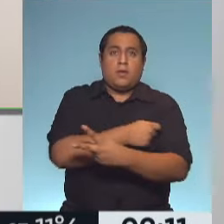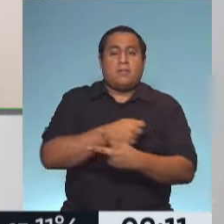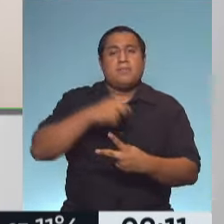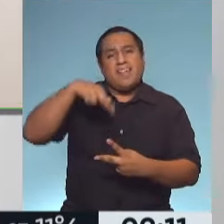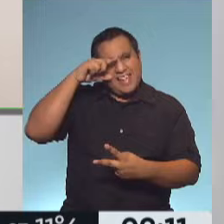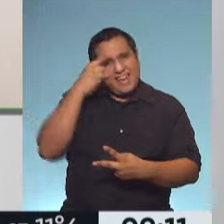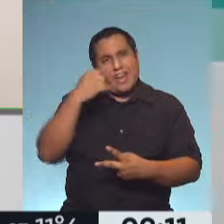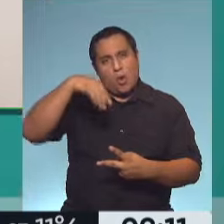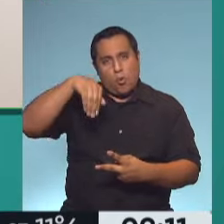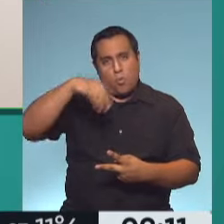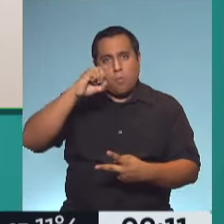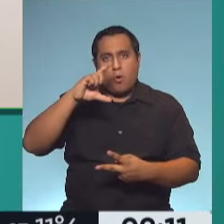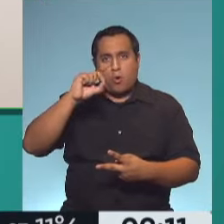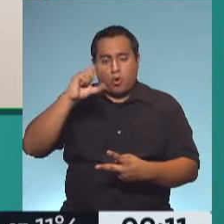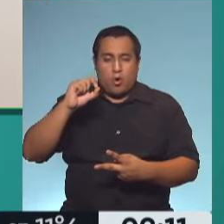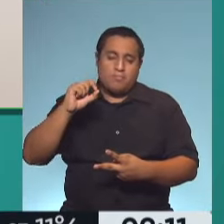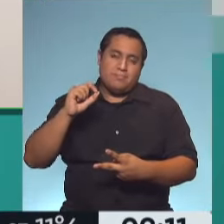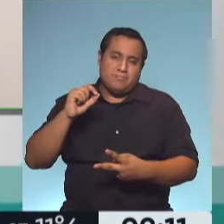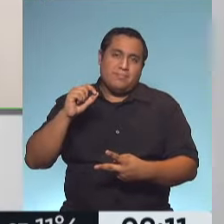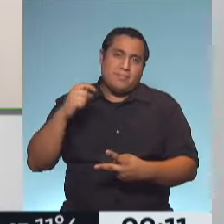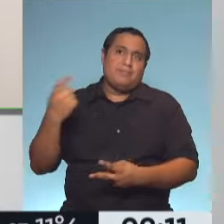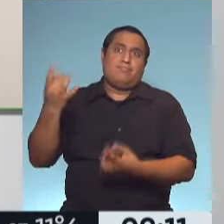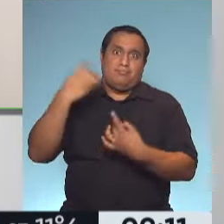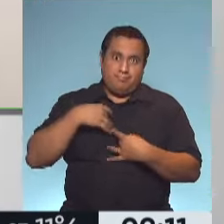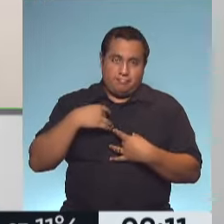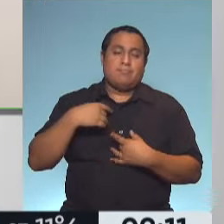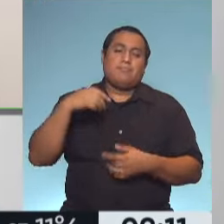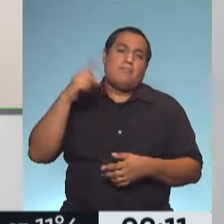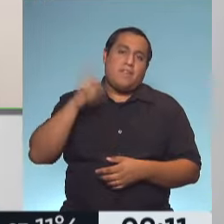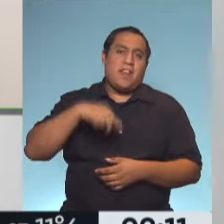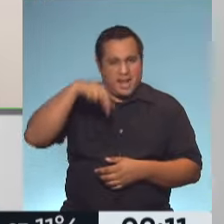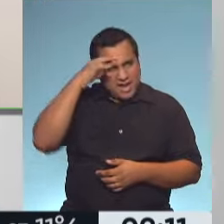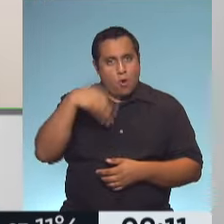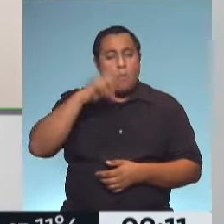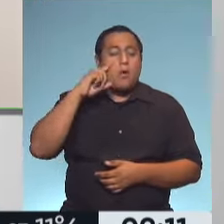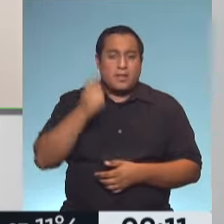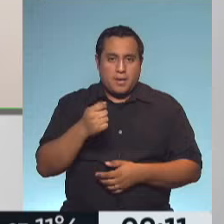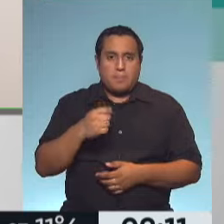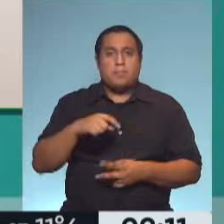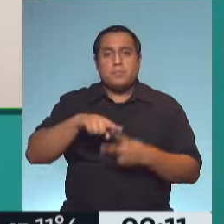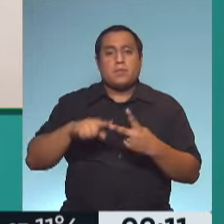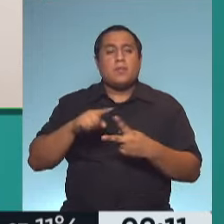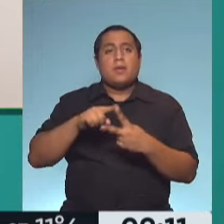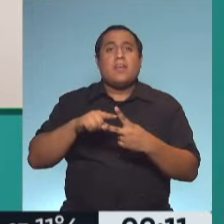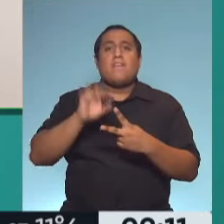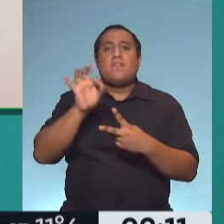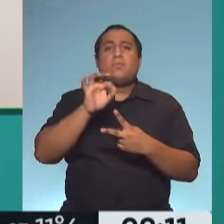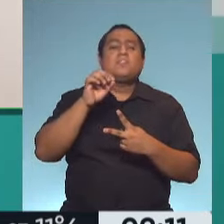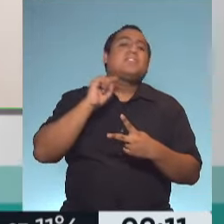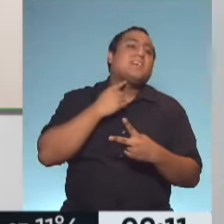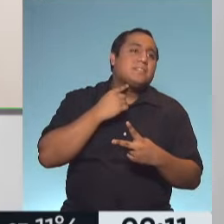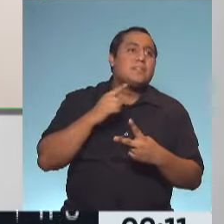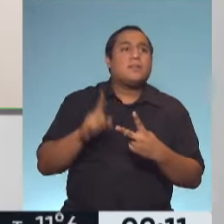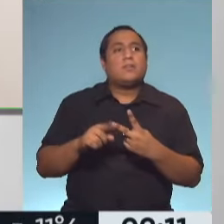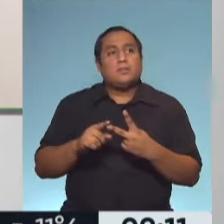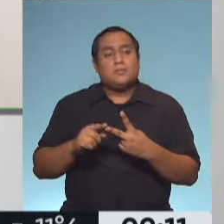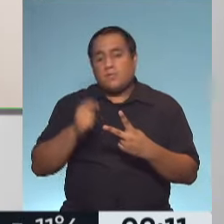la bacteria que más produce neumonías. Una que tiene 13 variantes y la otra 23. Se colocan a partir de los